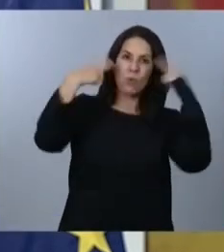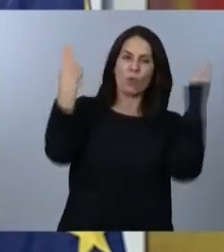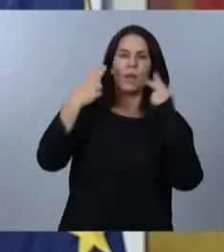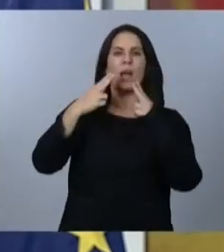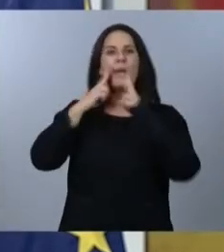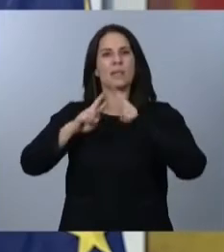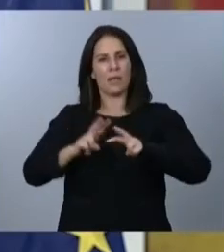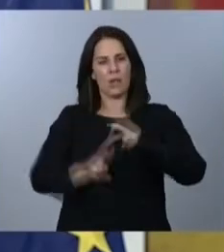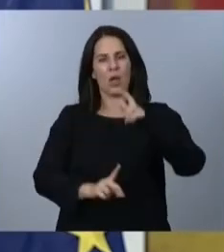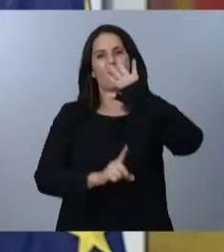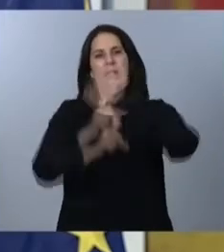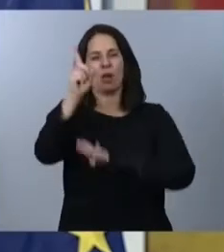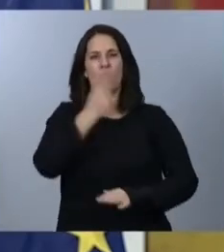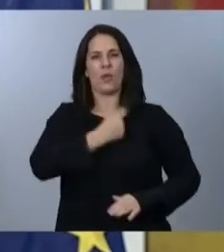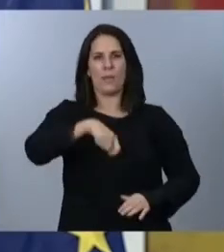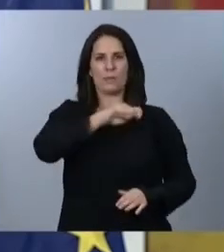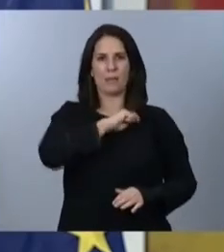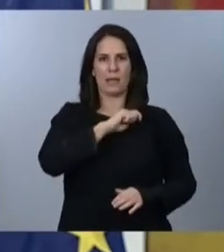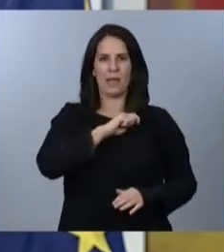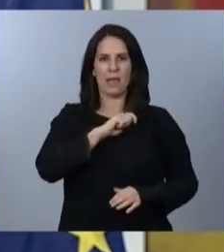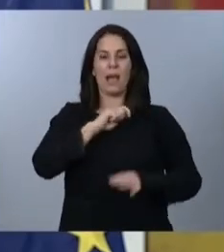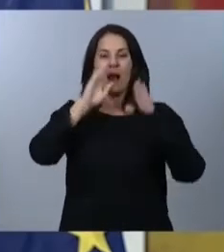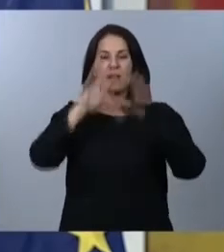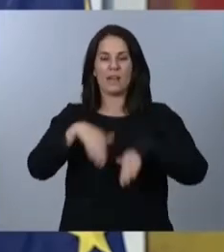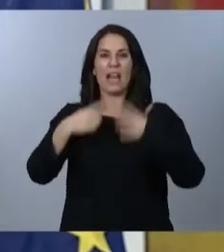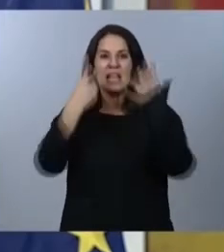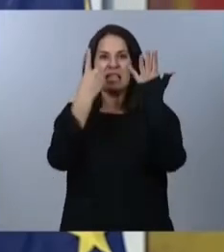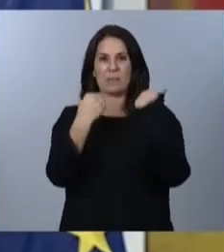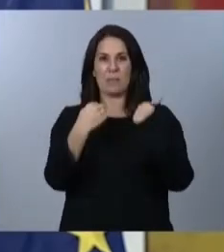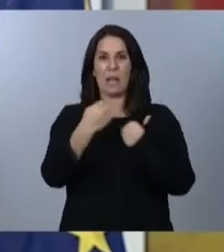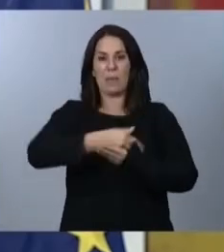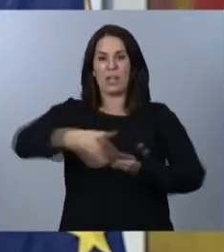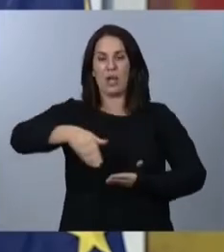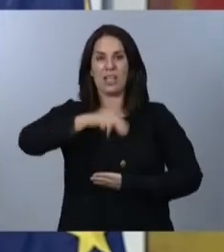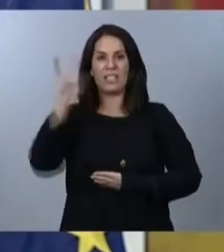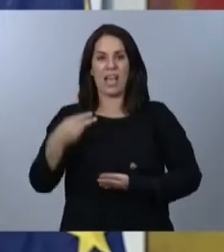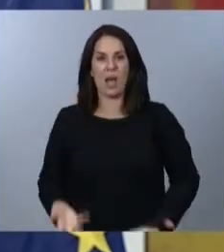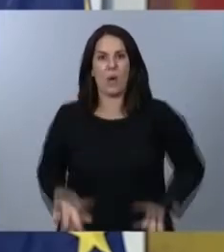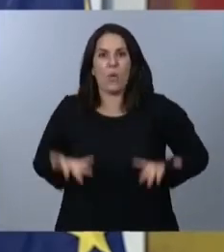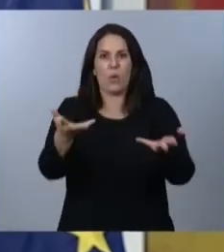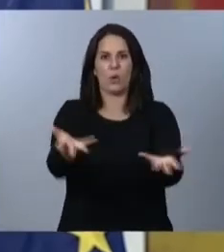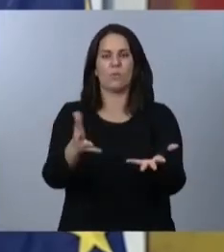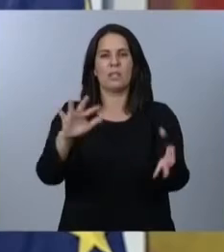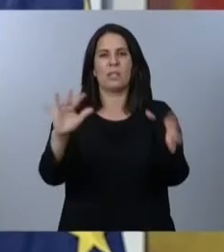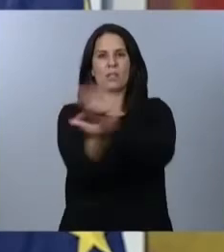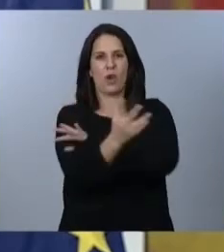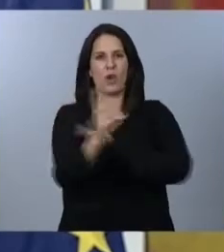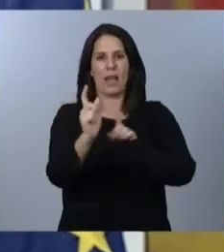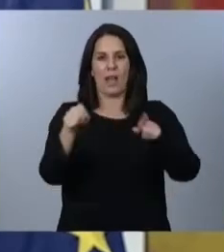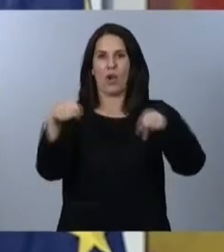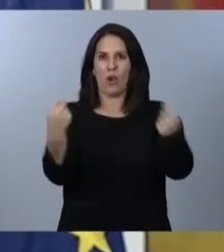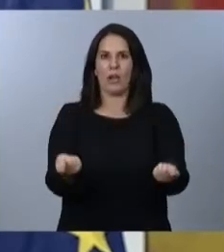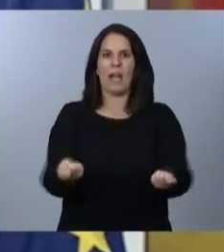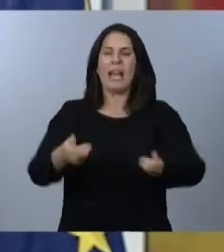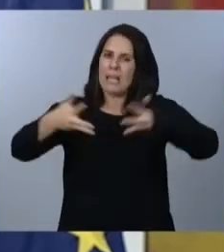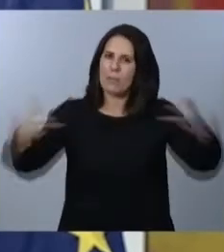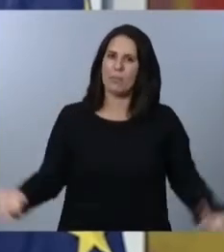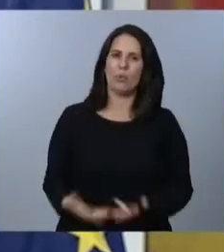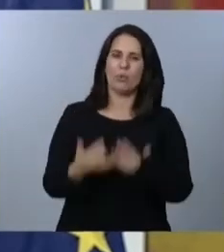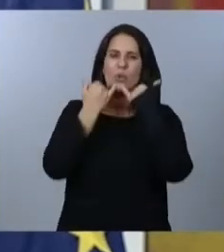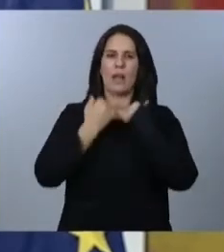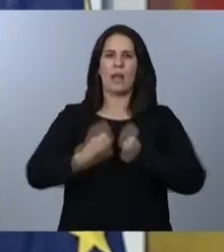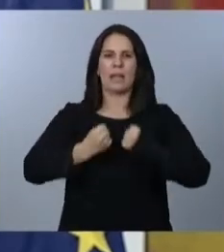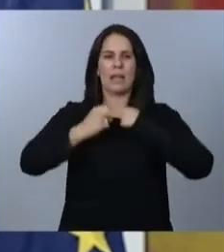España... ...que pone 6.000 millones de euros al servicio de la transición ecológica y el impulso a las energías renovables... ...y que contiene